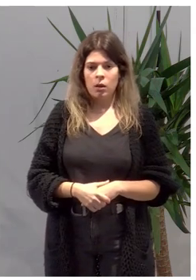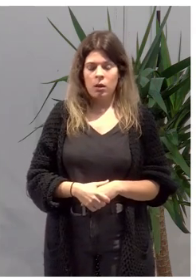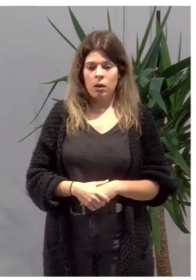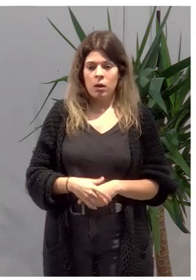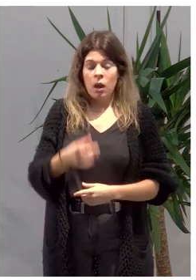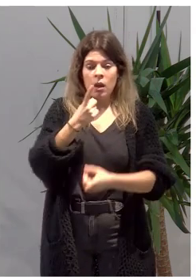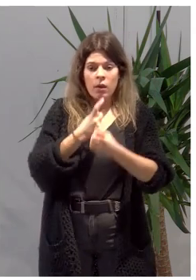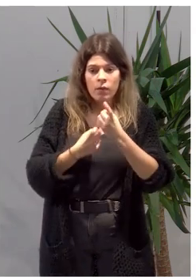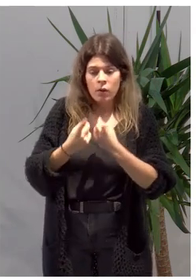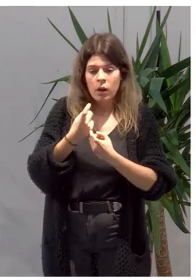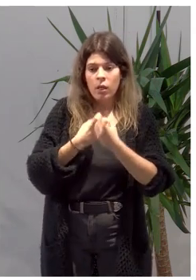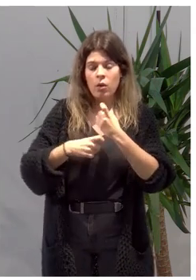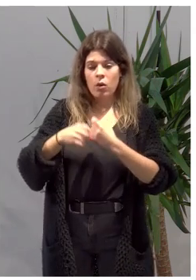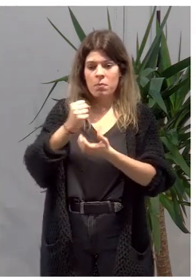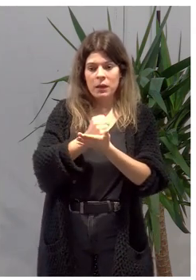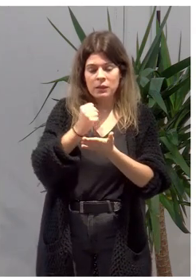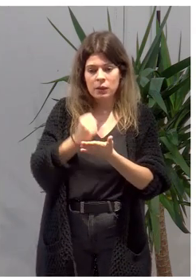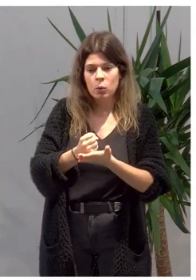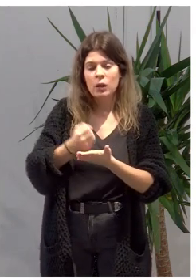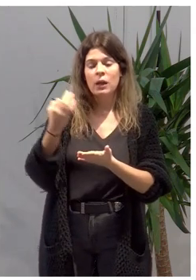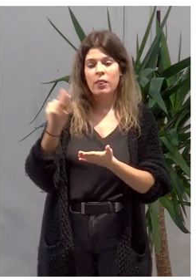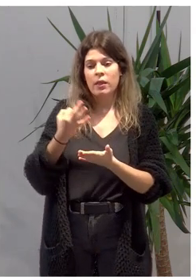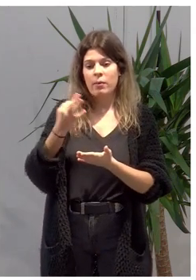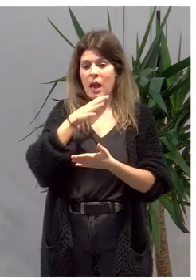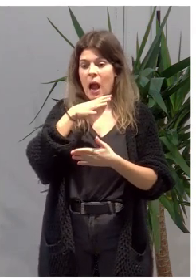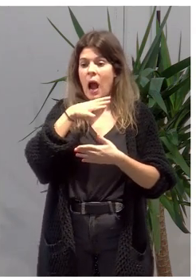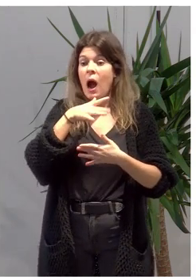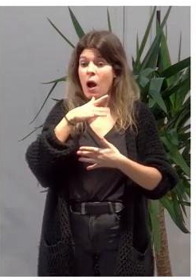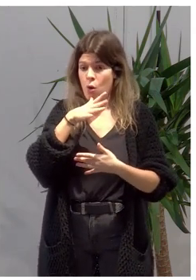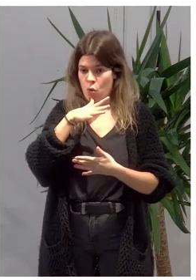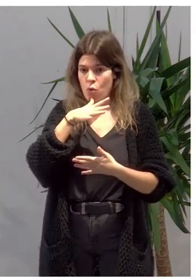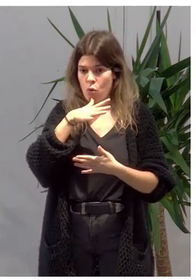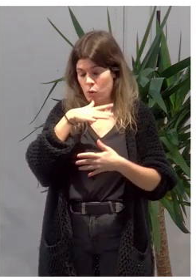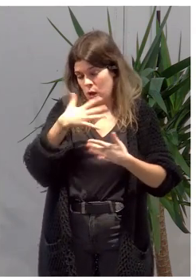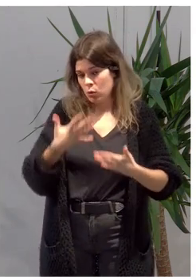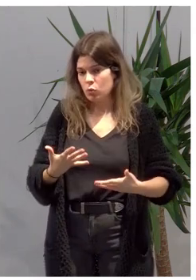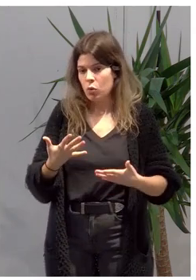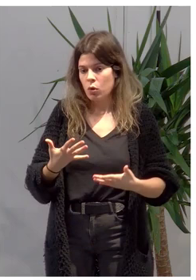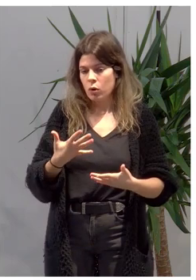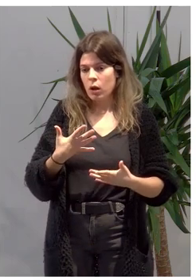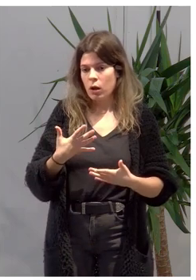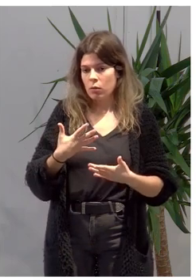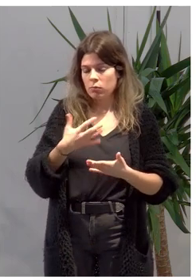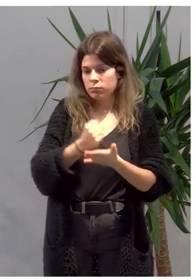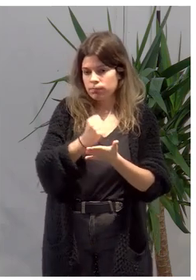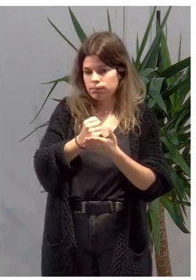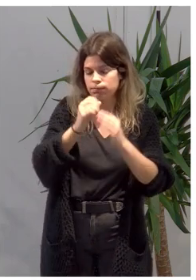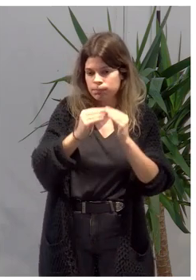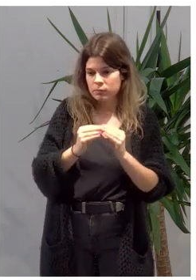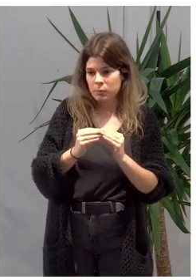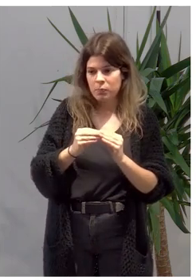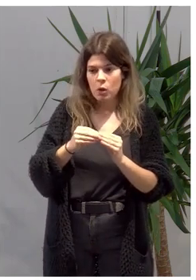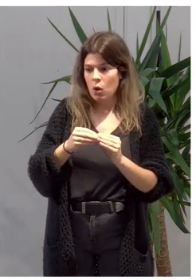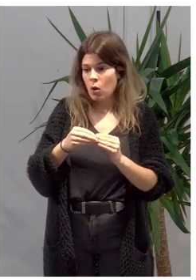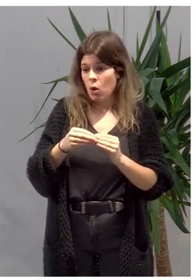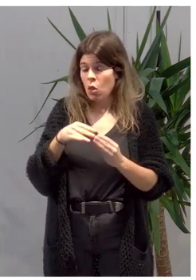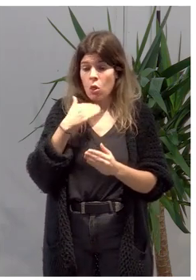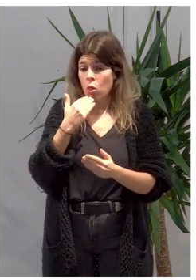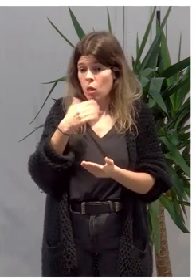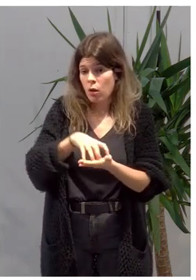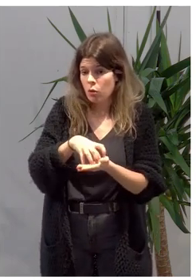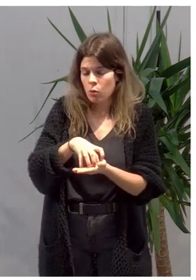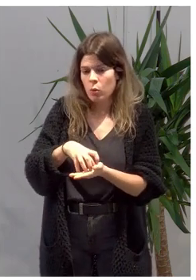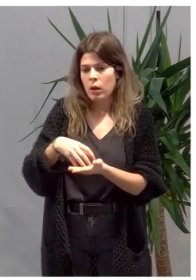información, la matrícula también hay que hacerla ahora. Y cualquier cuestión os podéis dirigir al Observatorio de la